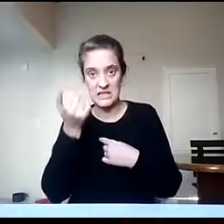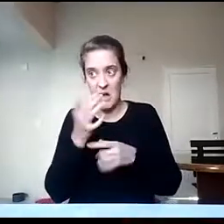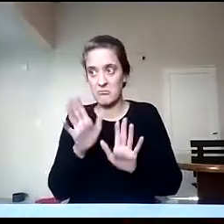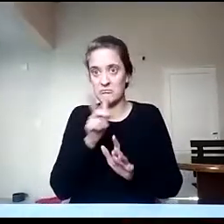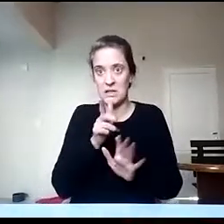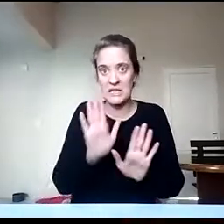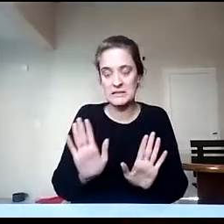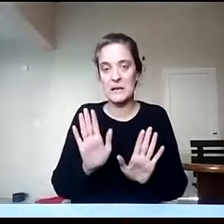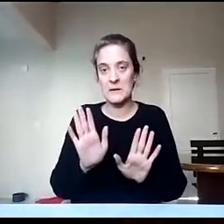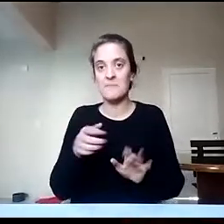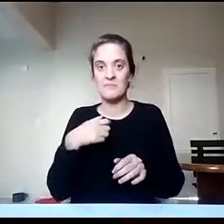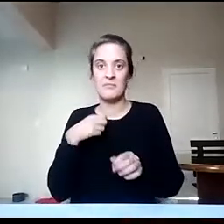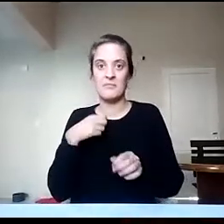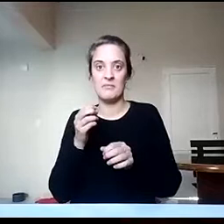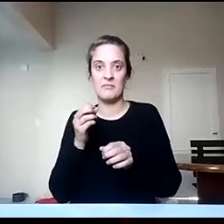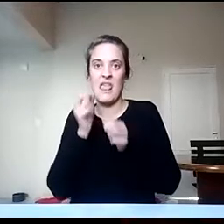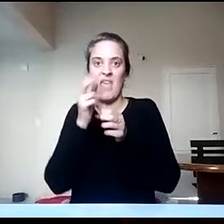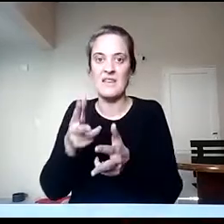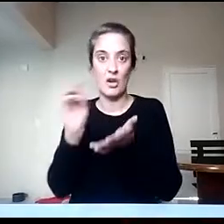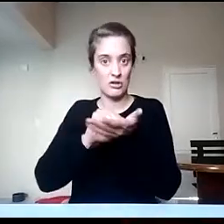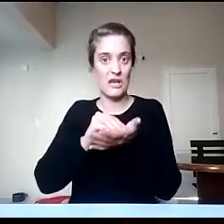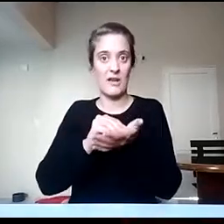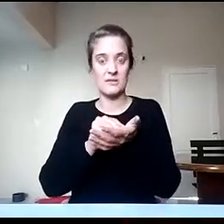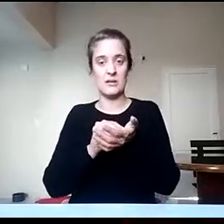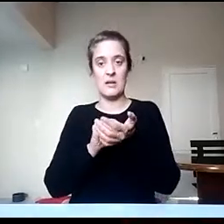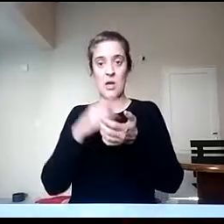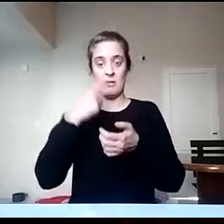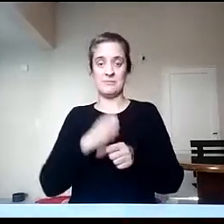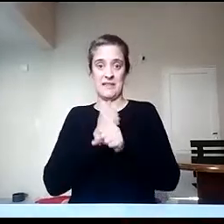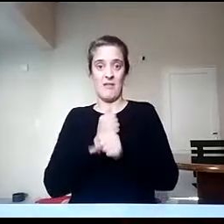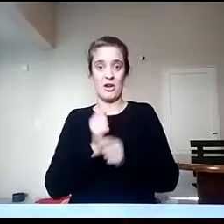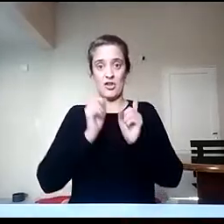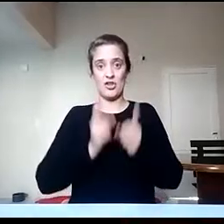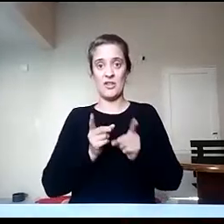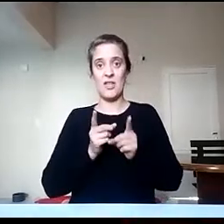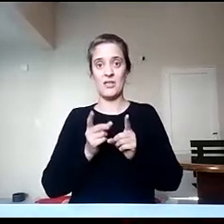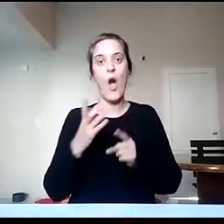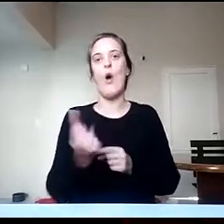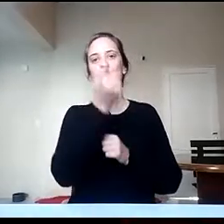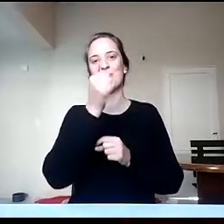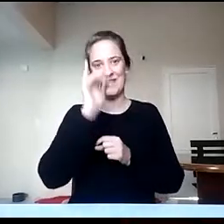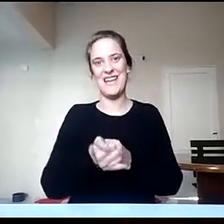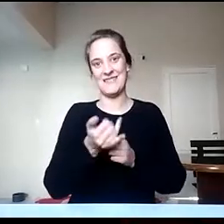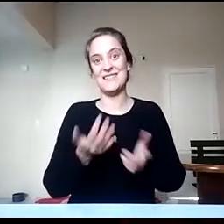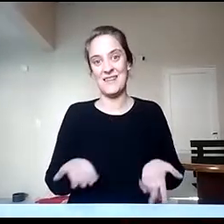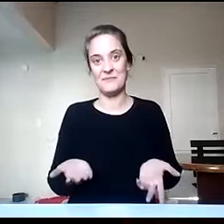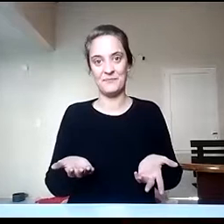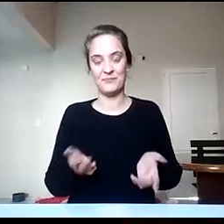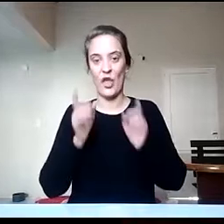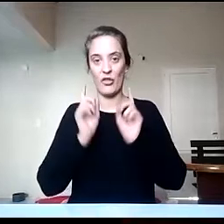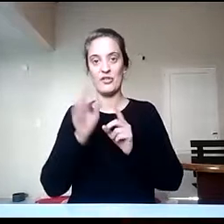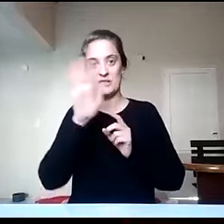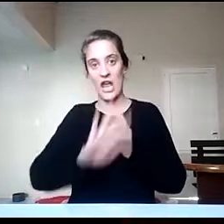que, bueno, ser docente es una oportunidad, ser docente, en este caso ser docente de geografía,